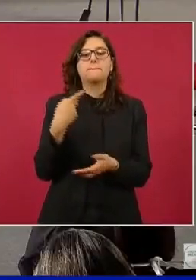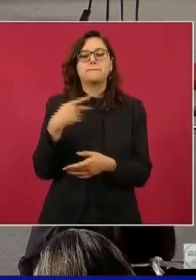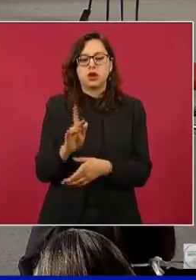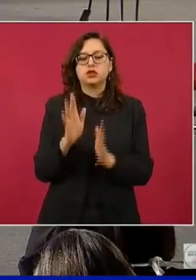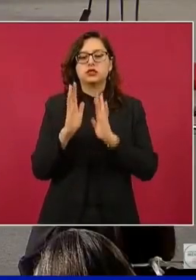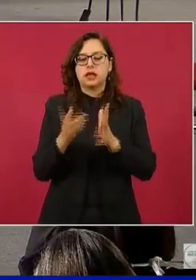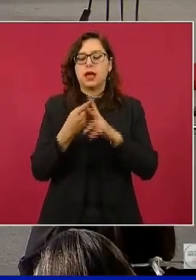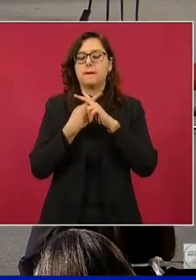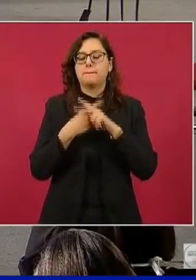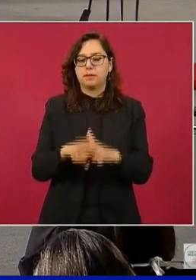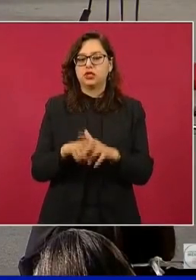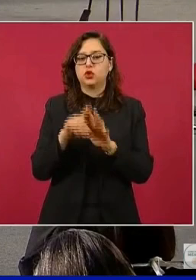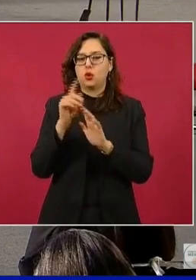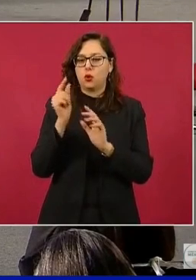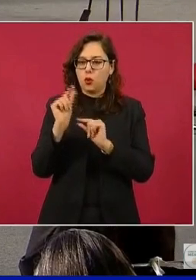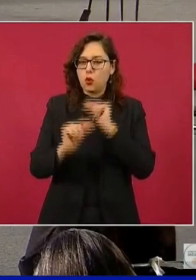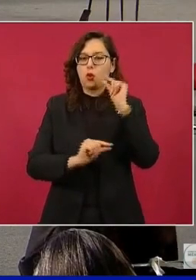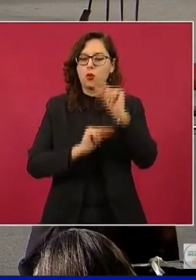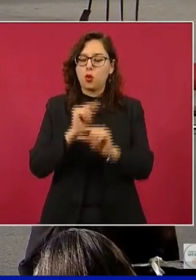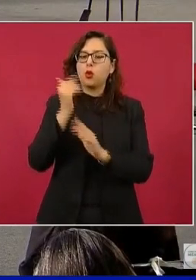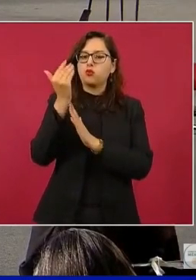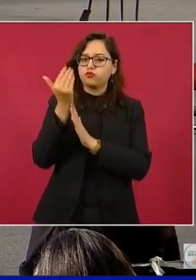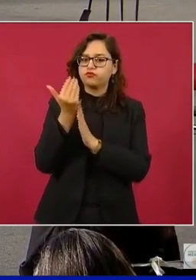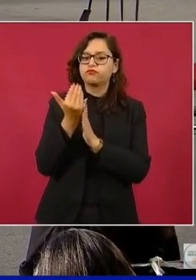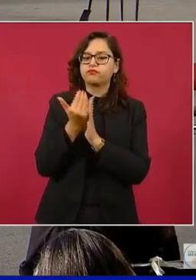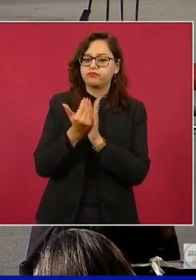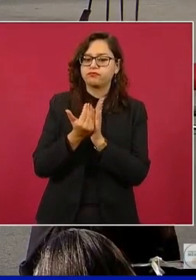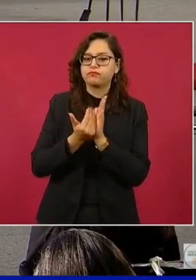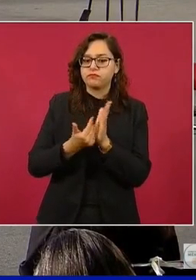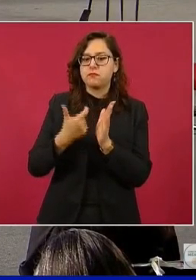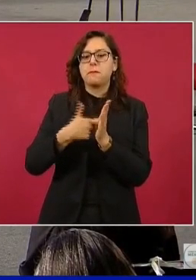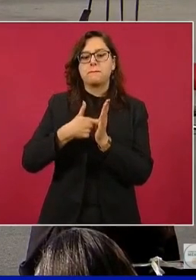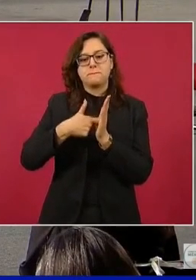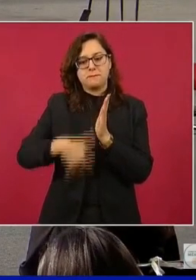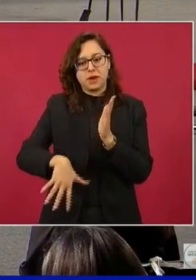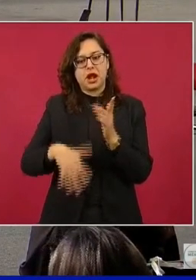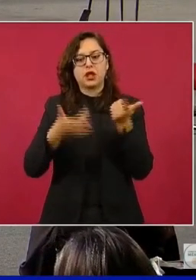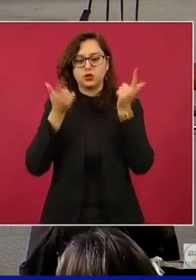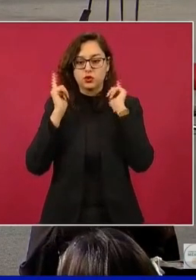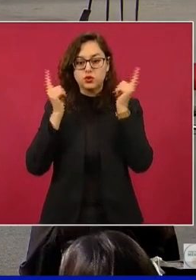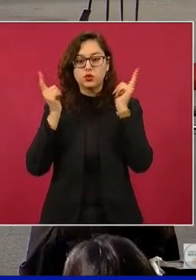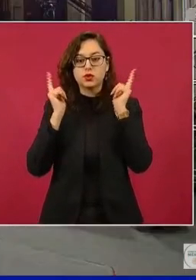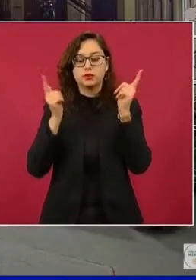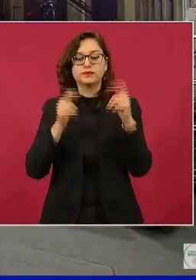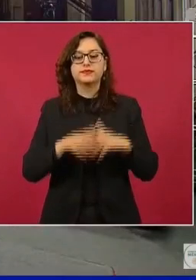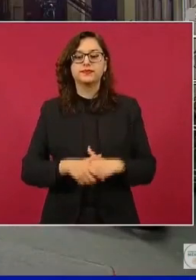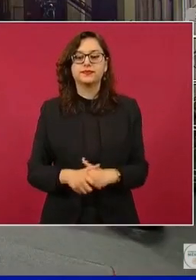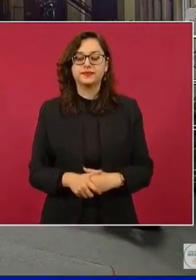bajar el precio desde hace tres semanas. Esperamos que continúe bajando y regrese a la normalidad.